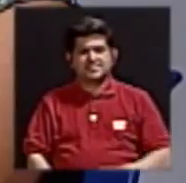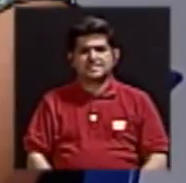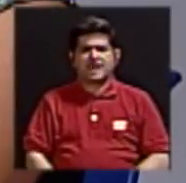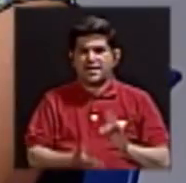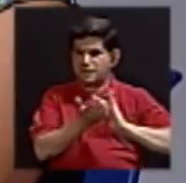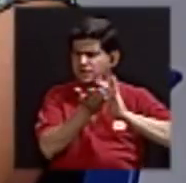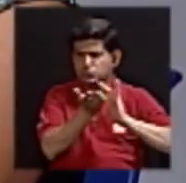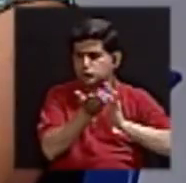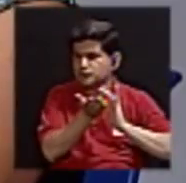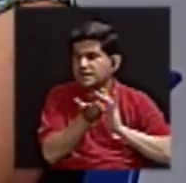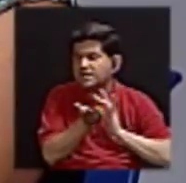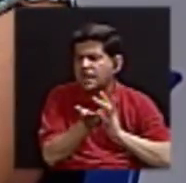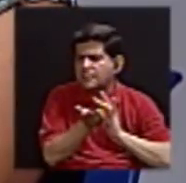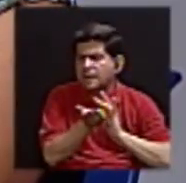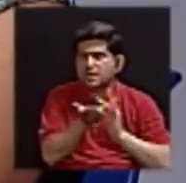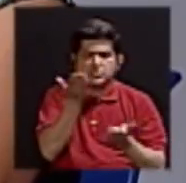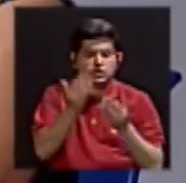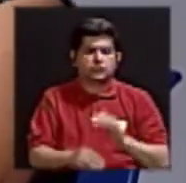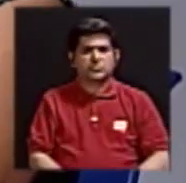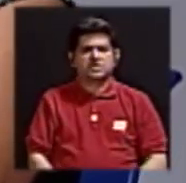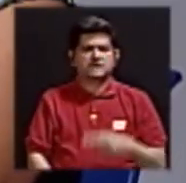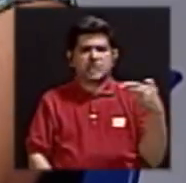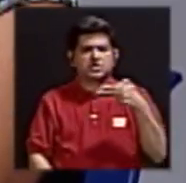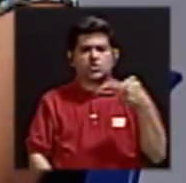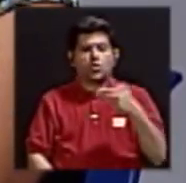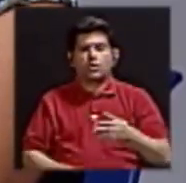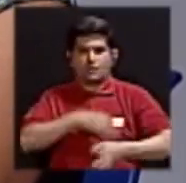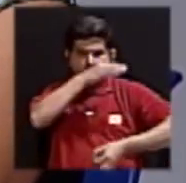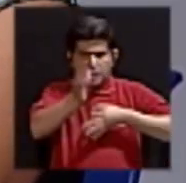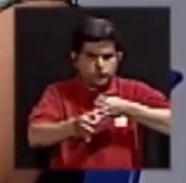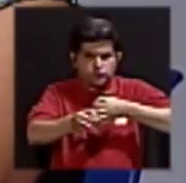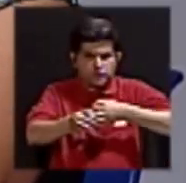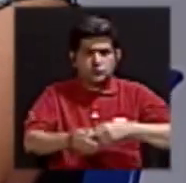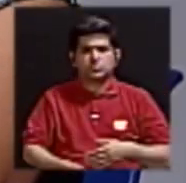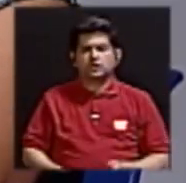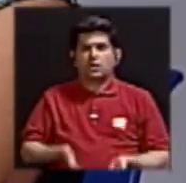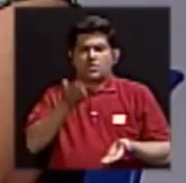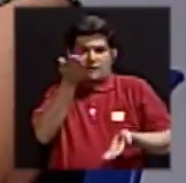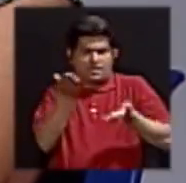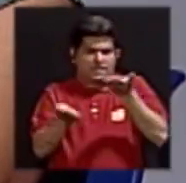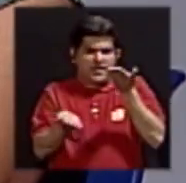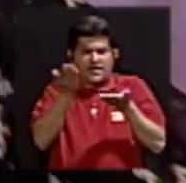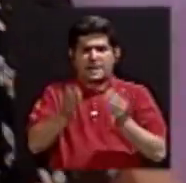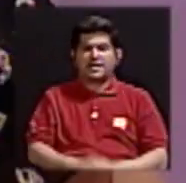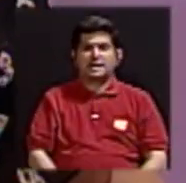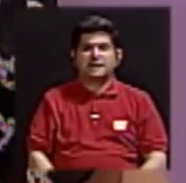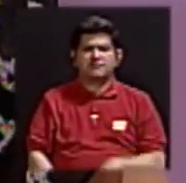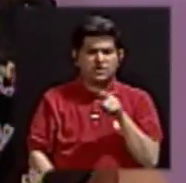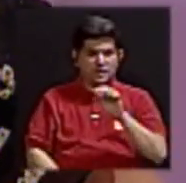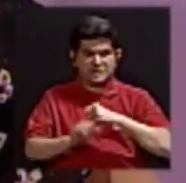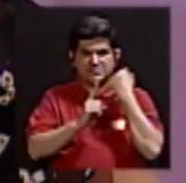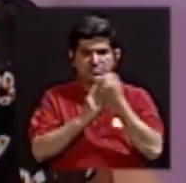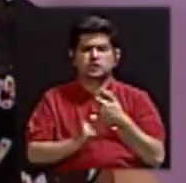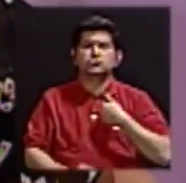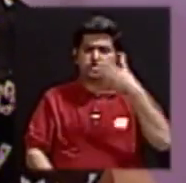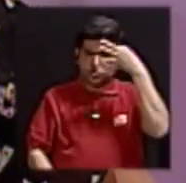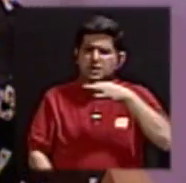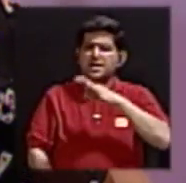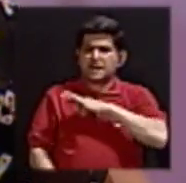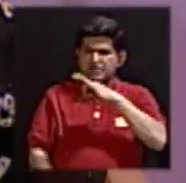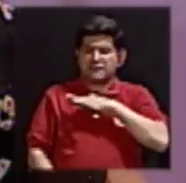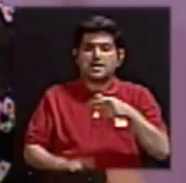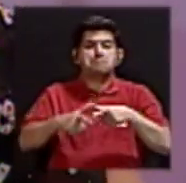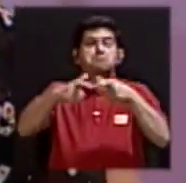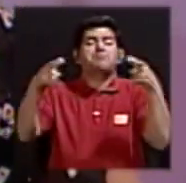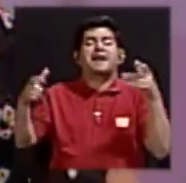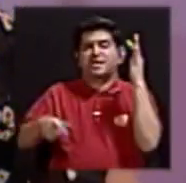medicamentos, tomar, digamos, hormonas sustitutivas para equilibrar ese desbalance? Yo diría que es beneficioso para la